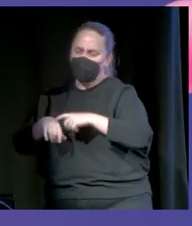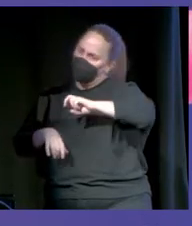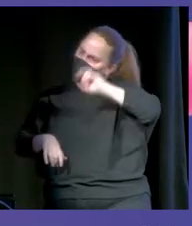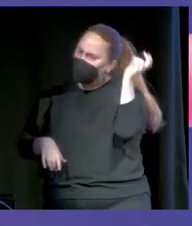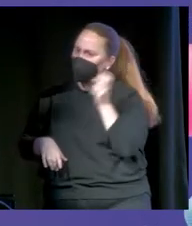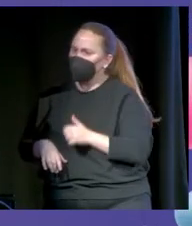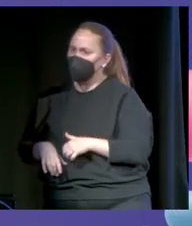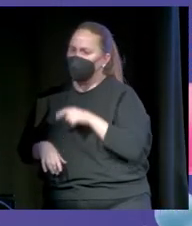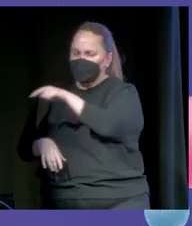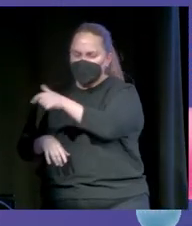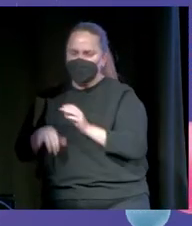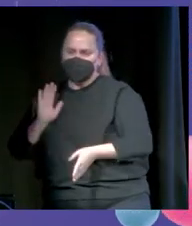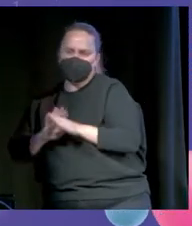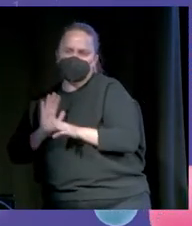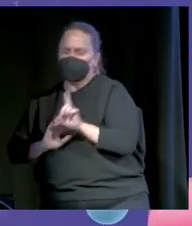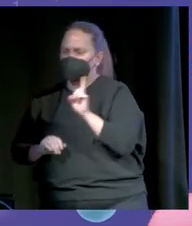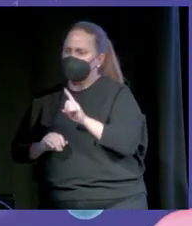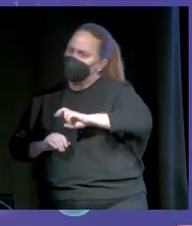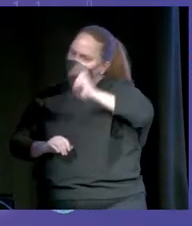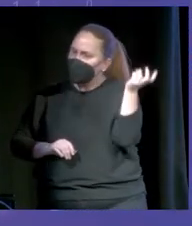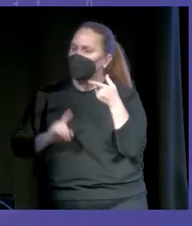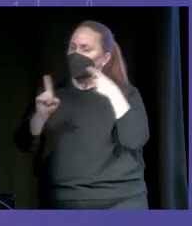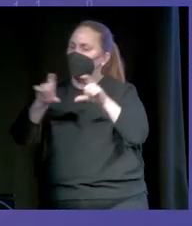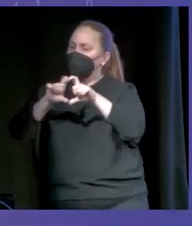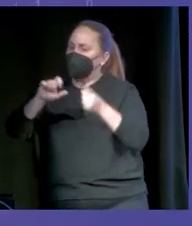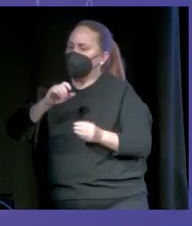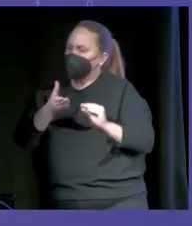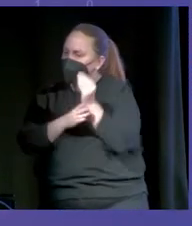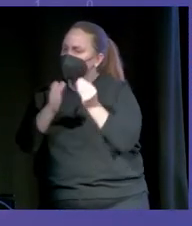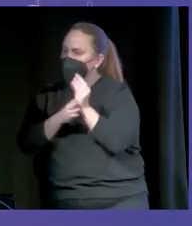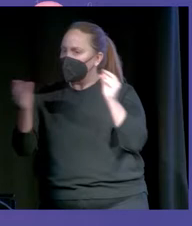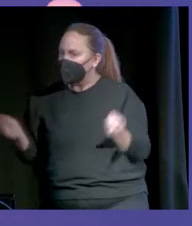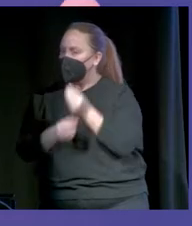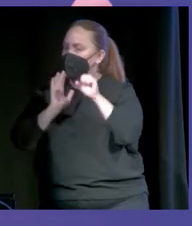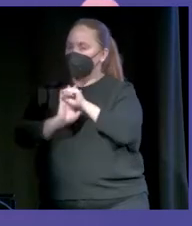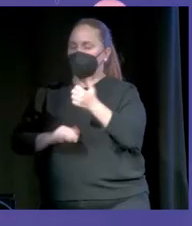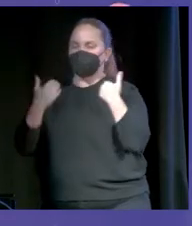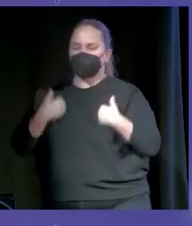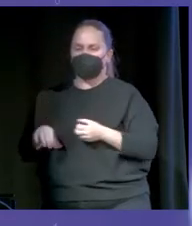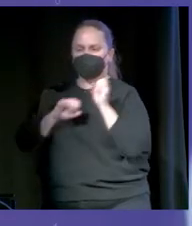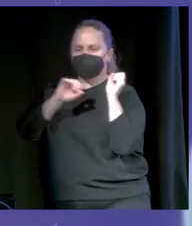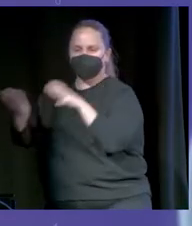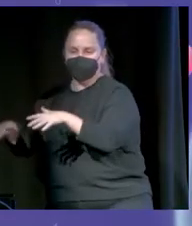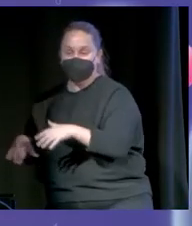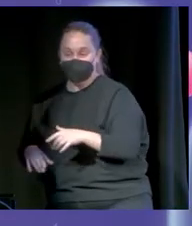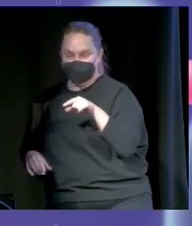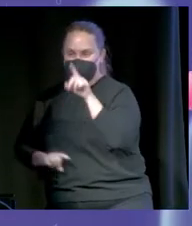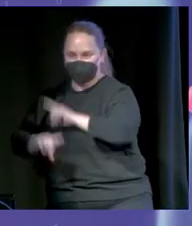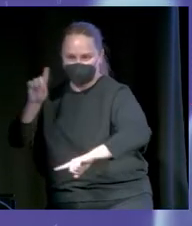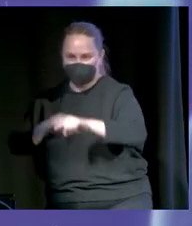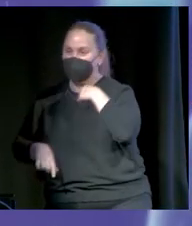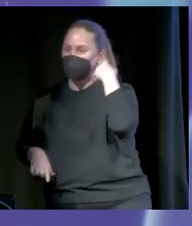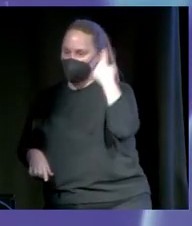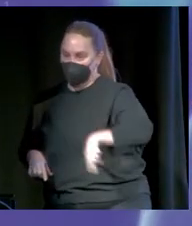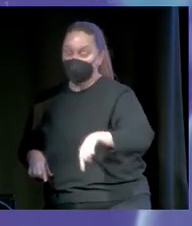en hacer otras cosas que mejoraran más mi producción en mi empresa, mejoraran más mi marca personal. Y la gente abandona. Por eso creo que si queréis